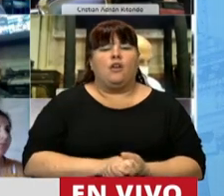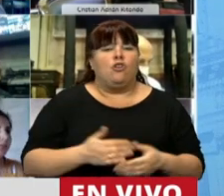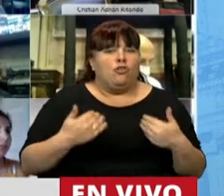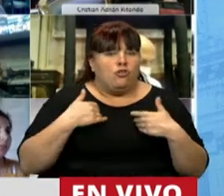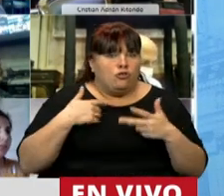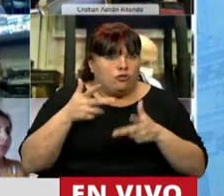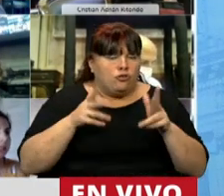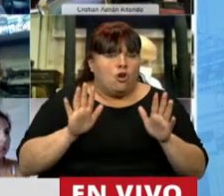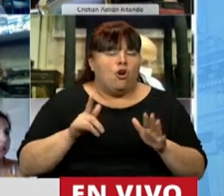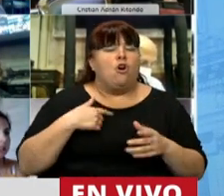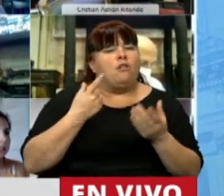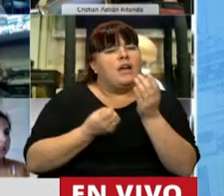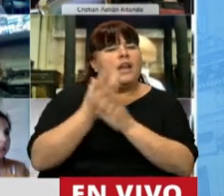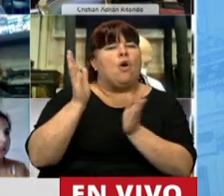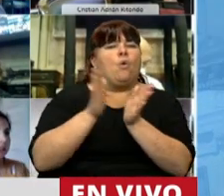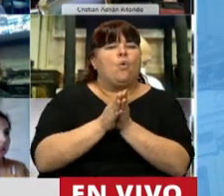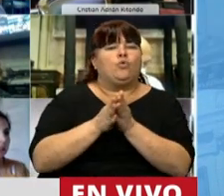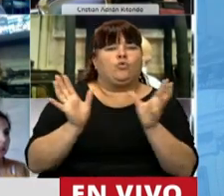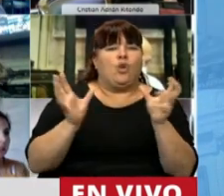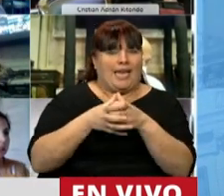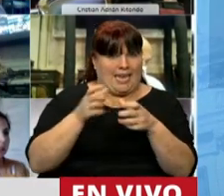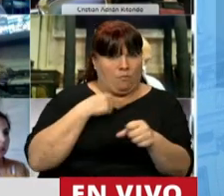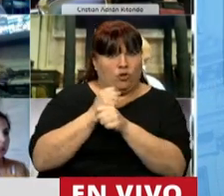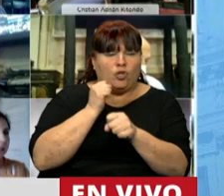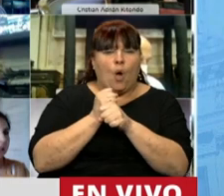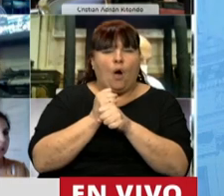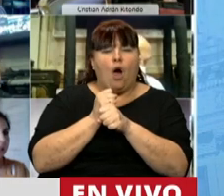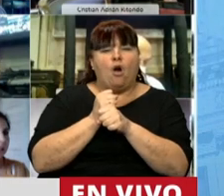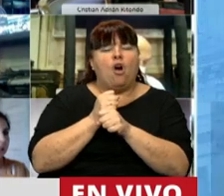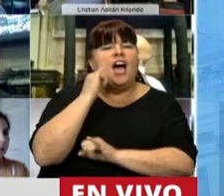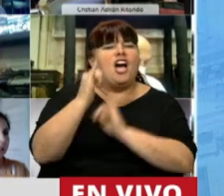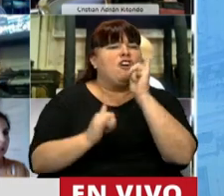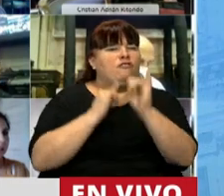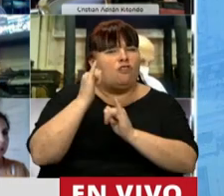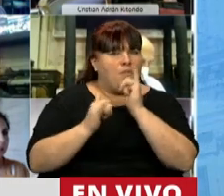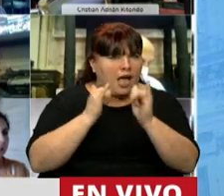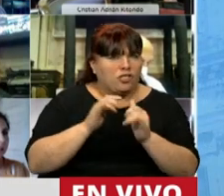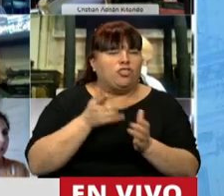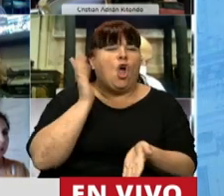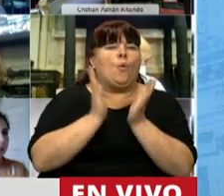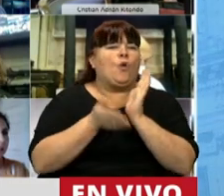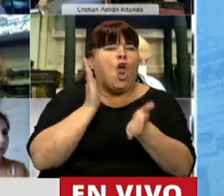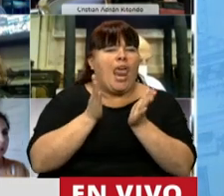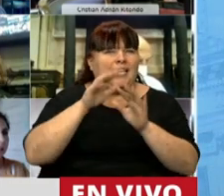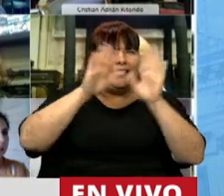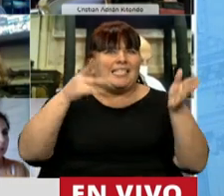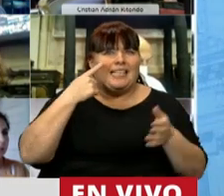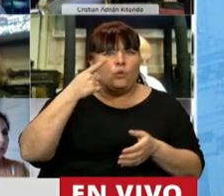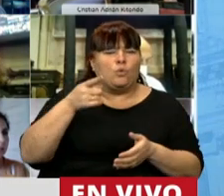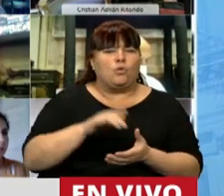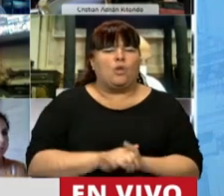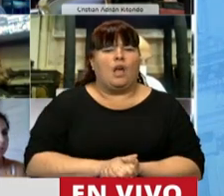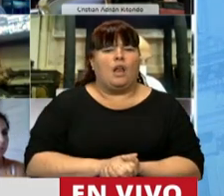personal, elaboré con el equipo con que trabajo un informe de violencia institucional